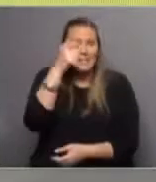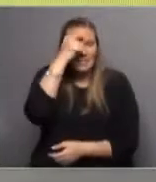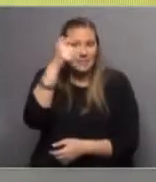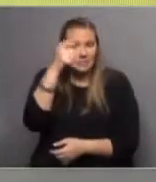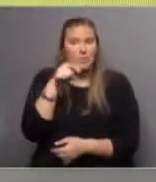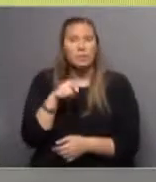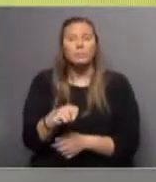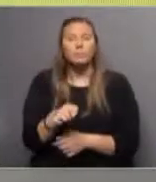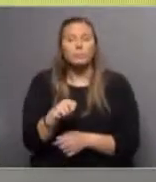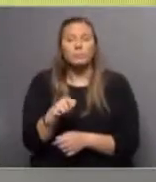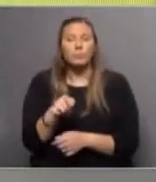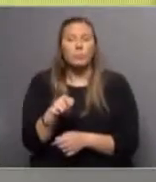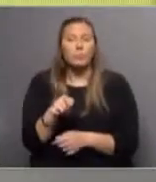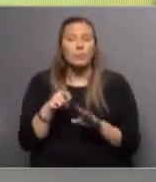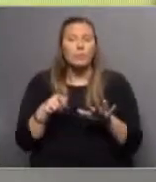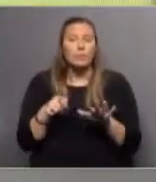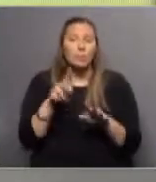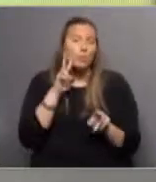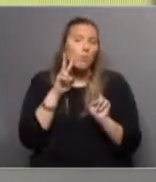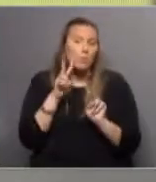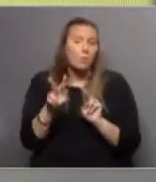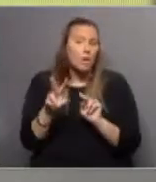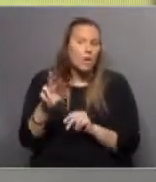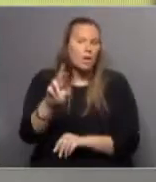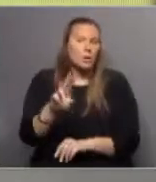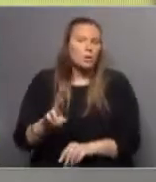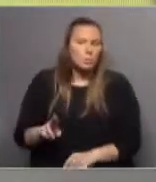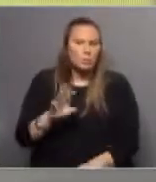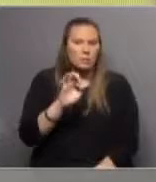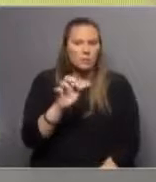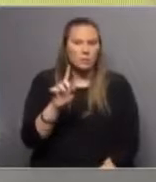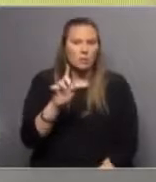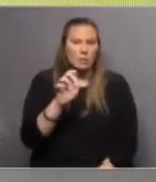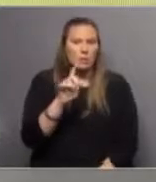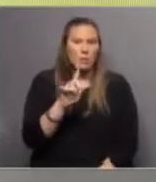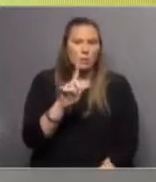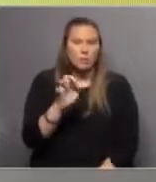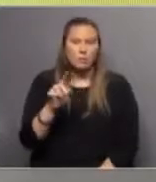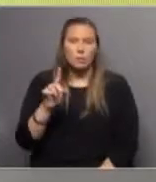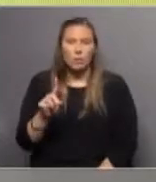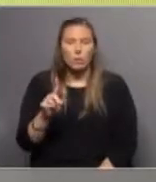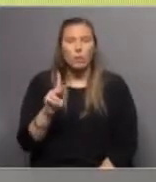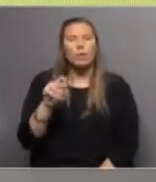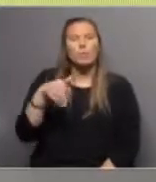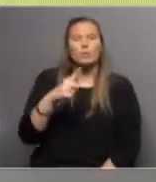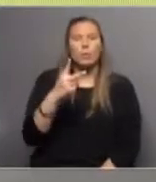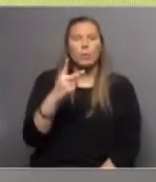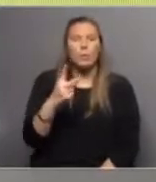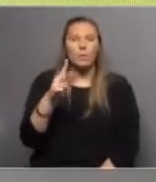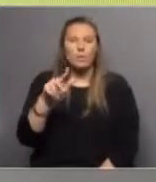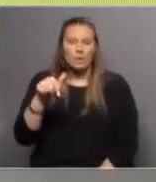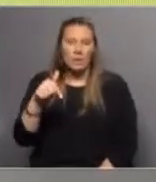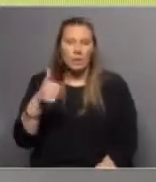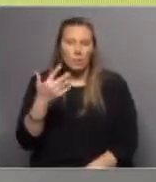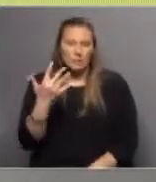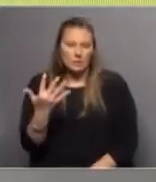que es eso que uno ve desde la ruta, en la Ruta 101, como decís tú, en el kilómetro 23 y medio, pero en realidad no conoce muy